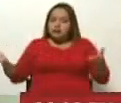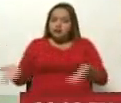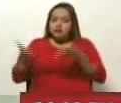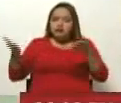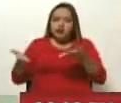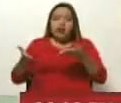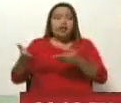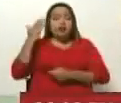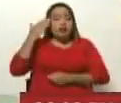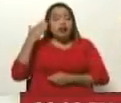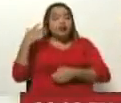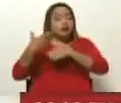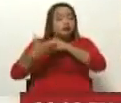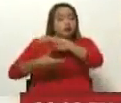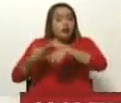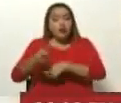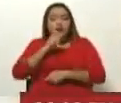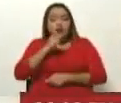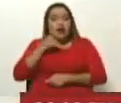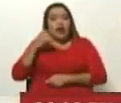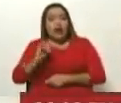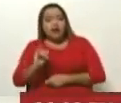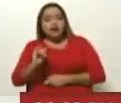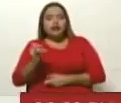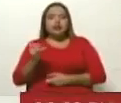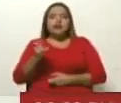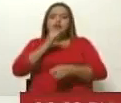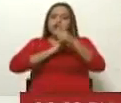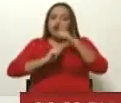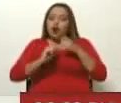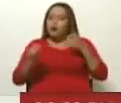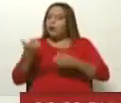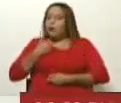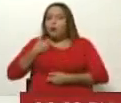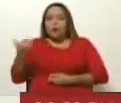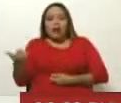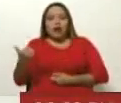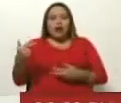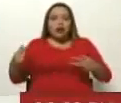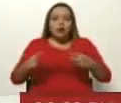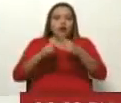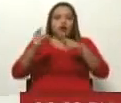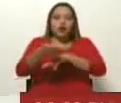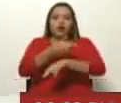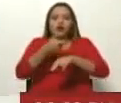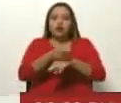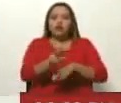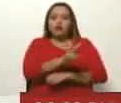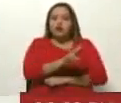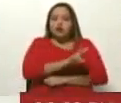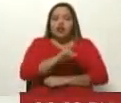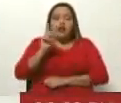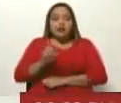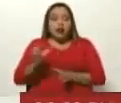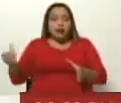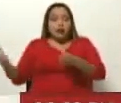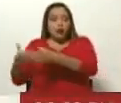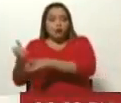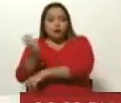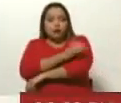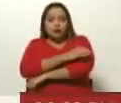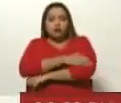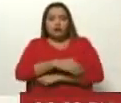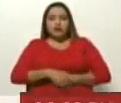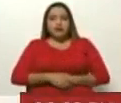sin nada por hechos aislados que han entorpecido cualquier tipo de encuentro entre el gobierno nacional la oposición. Sí, yo creo, Laudelino, que